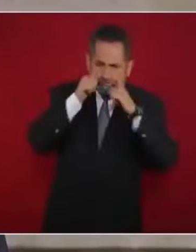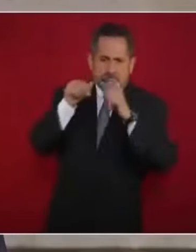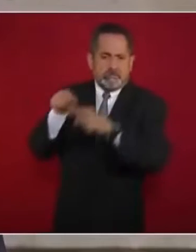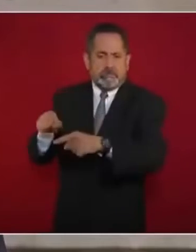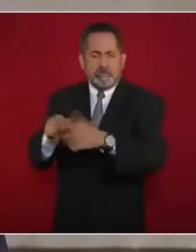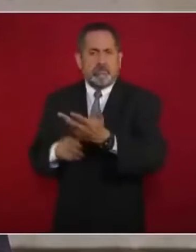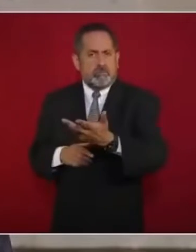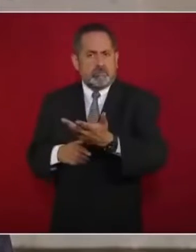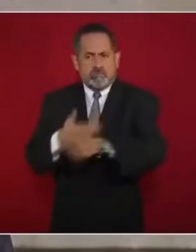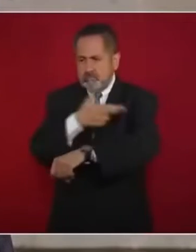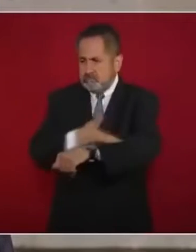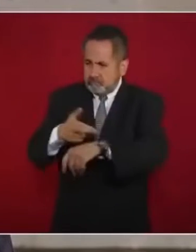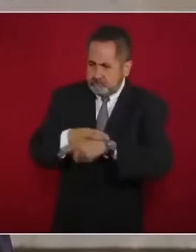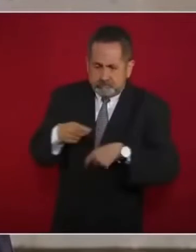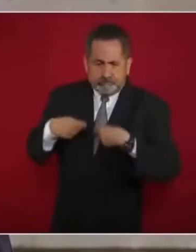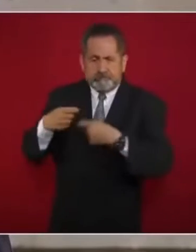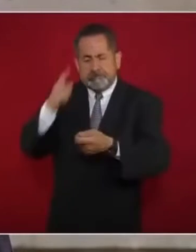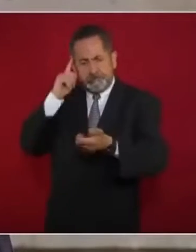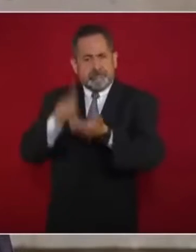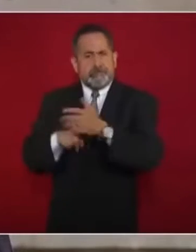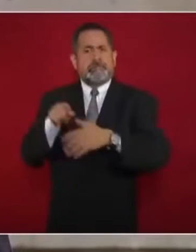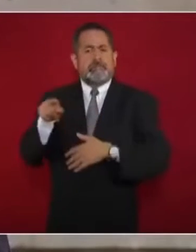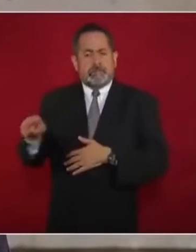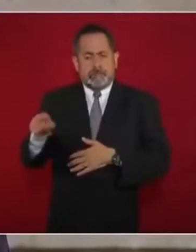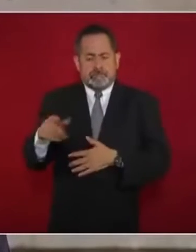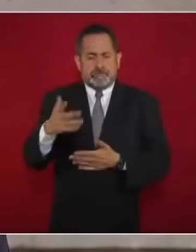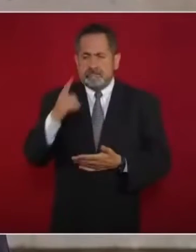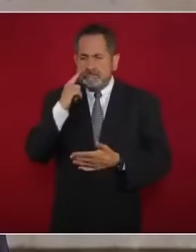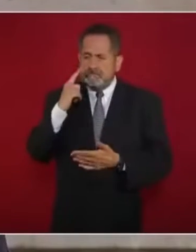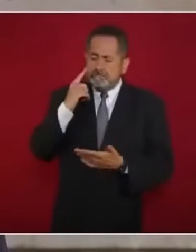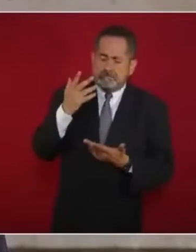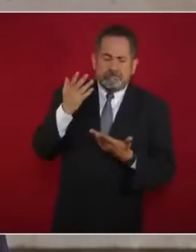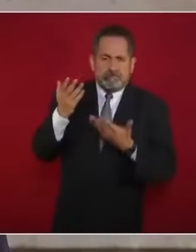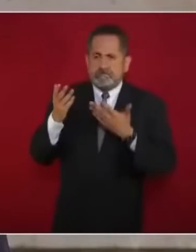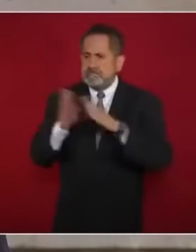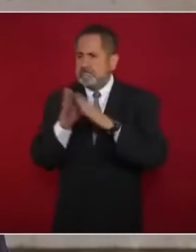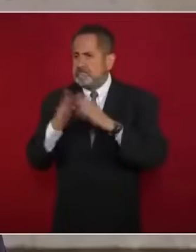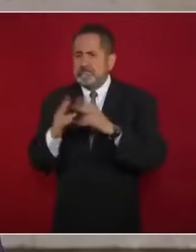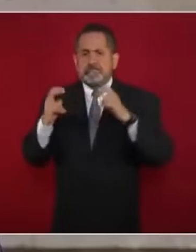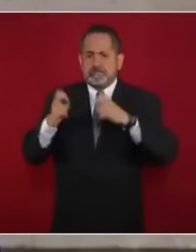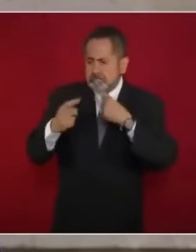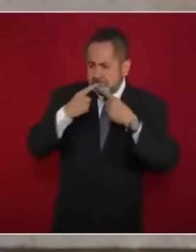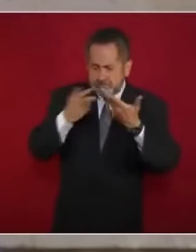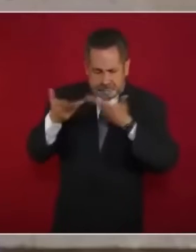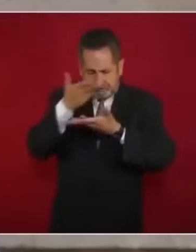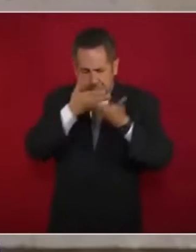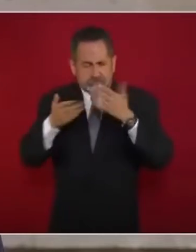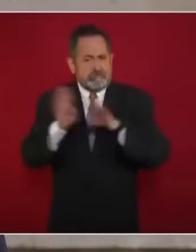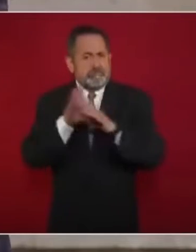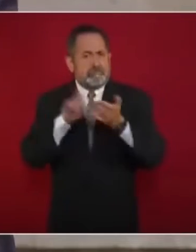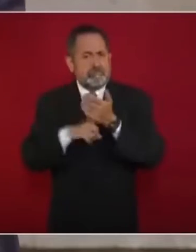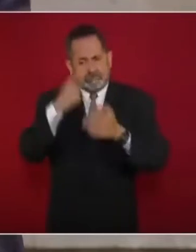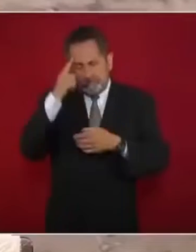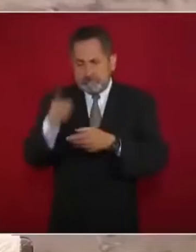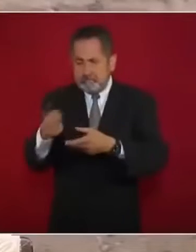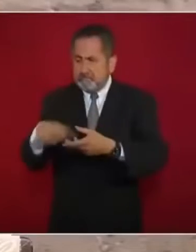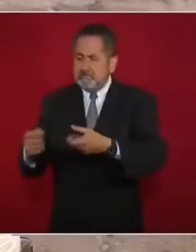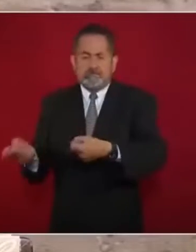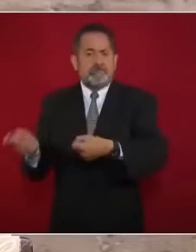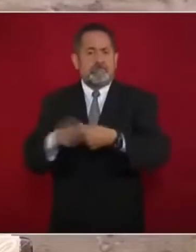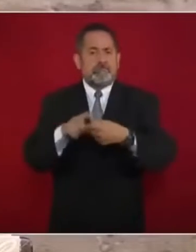Su disposición para revisar y mejorar integralmente al Issste.